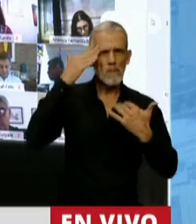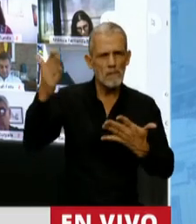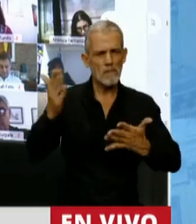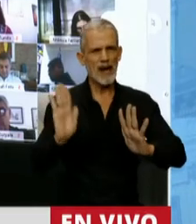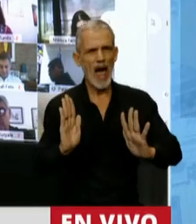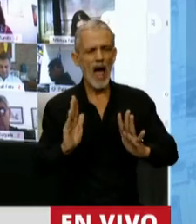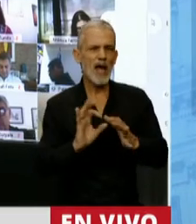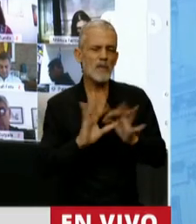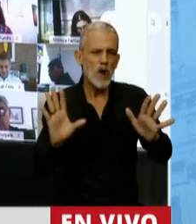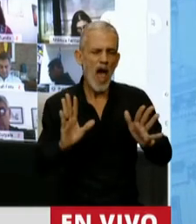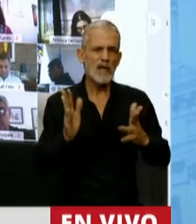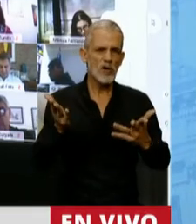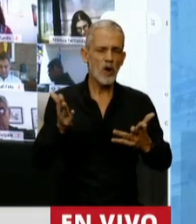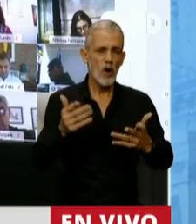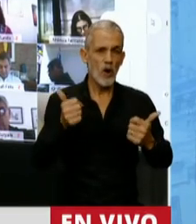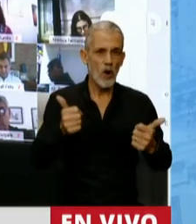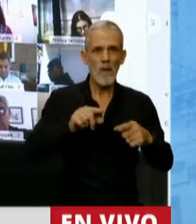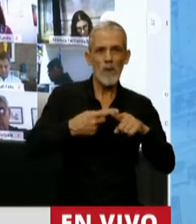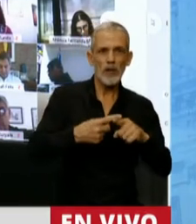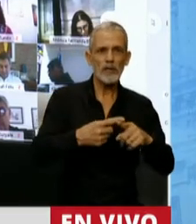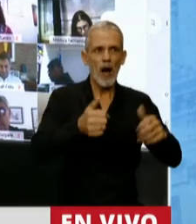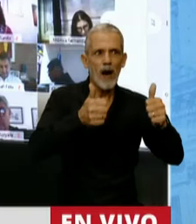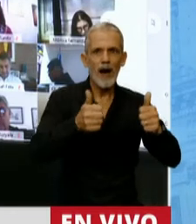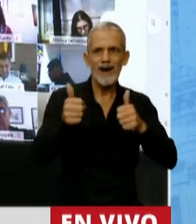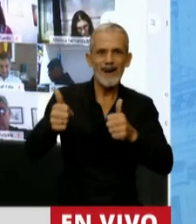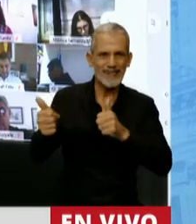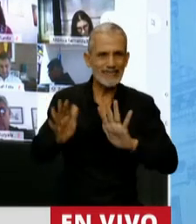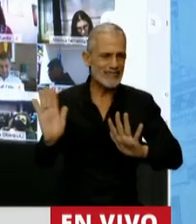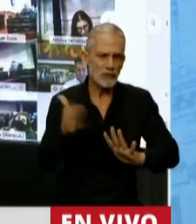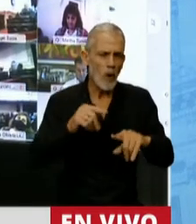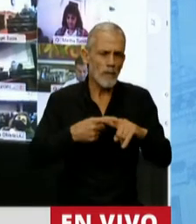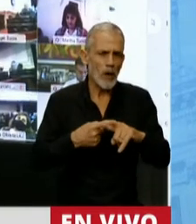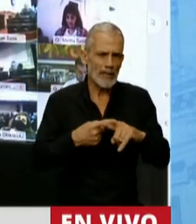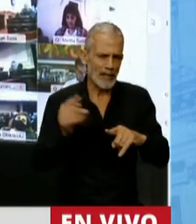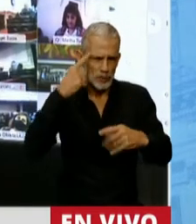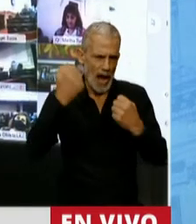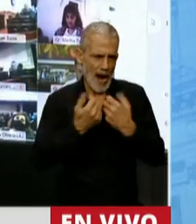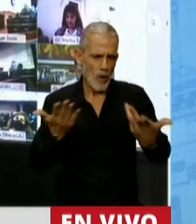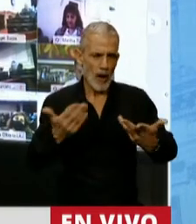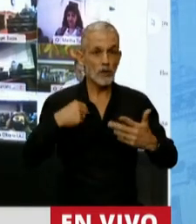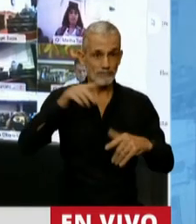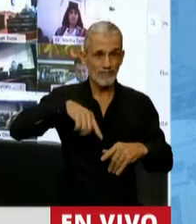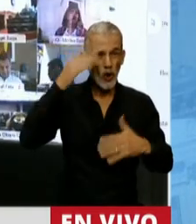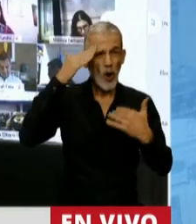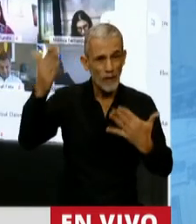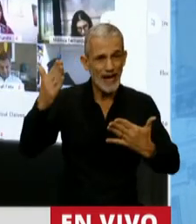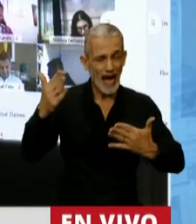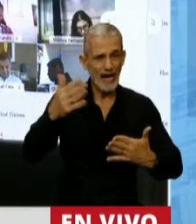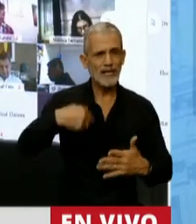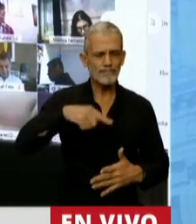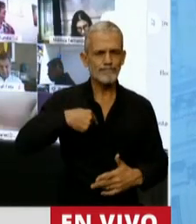el vaso medio lleno de la política. Todos reivindicamos la política. Y creo que en honor a esos homenajes,